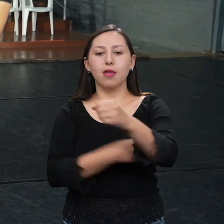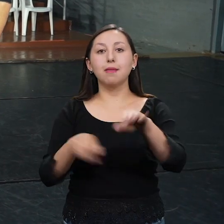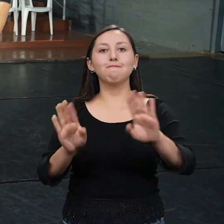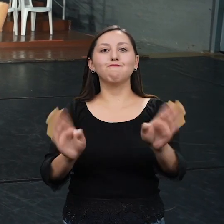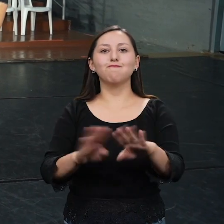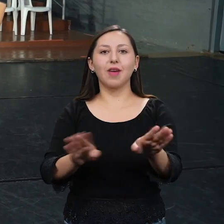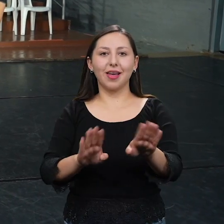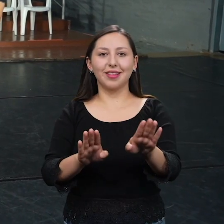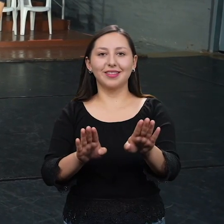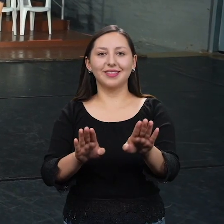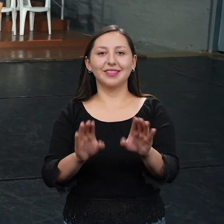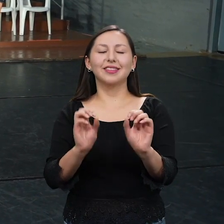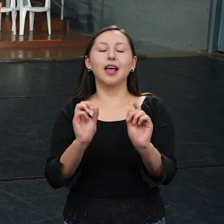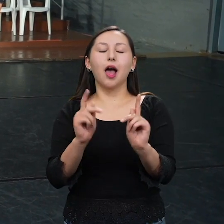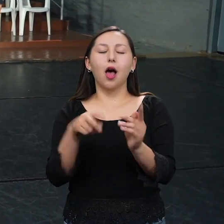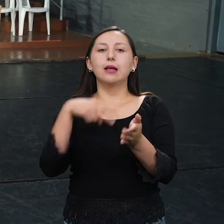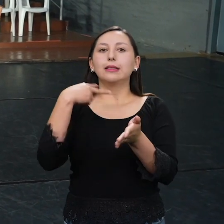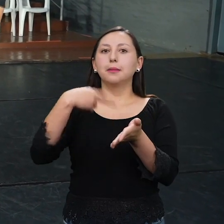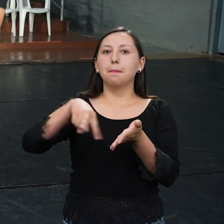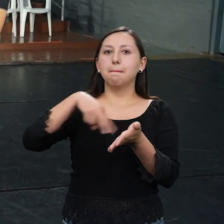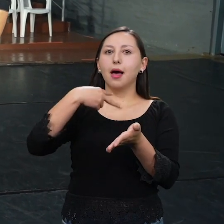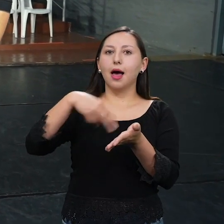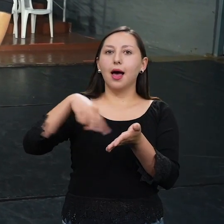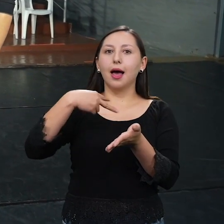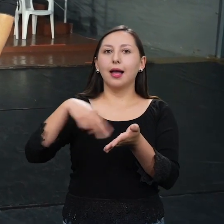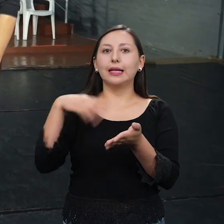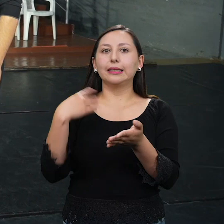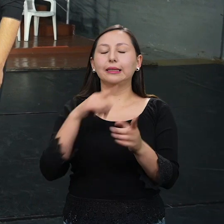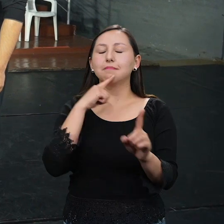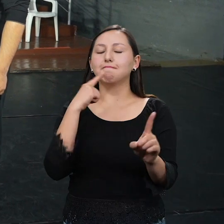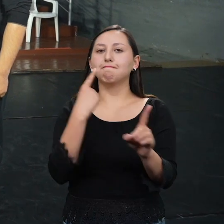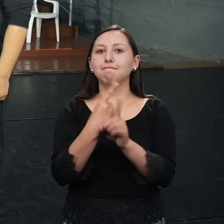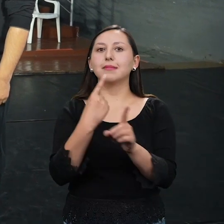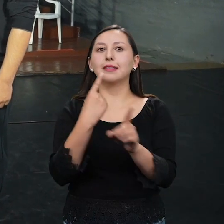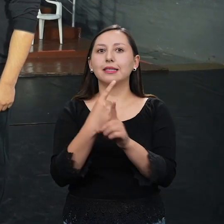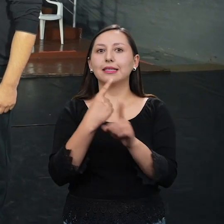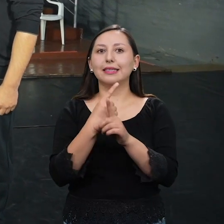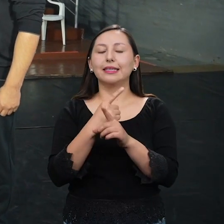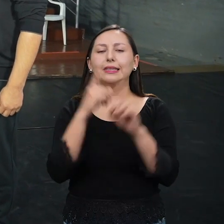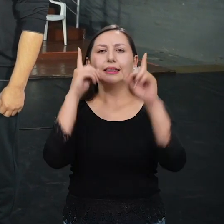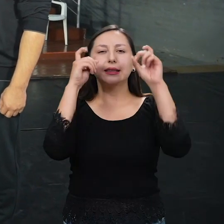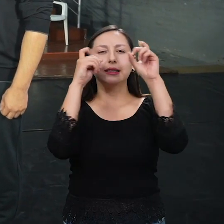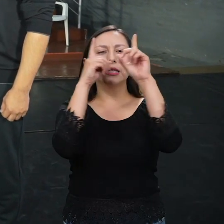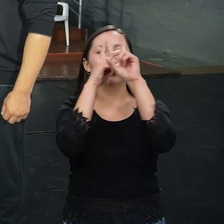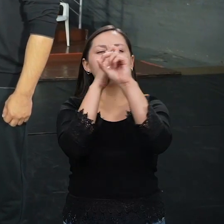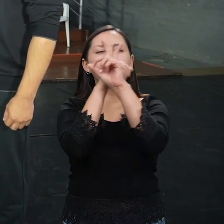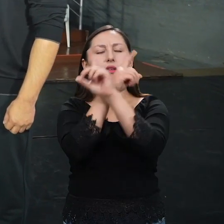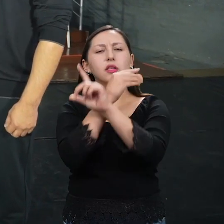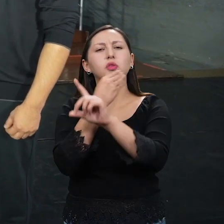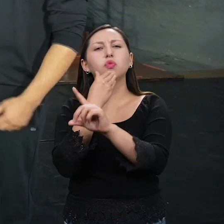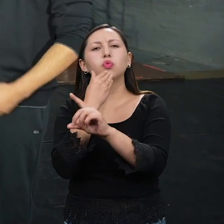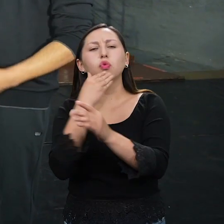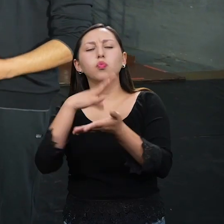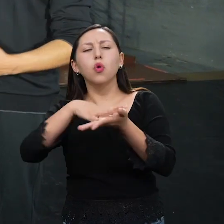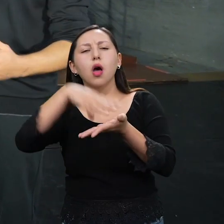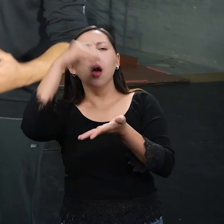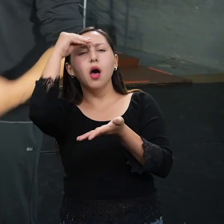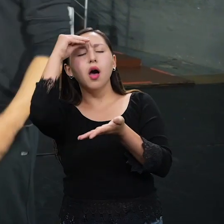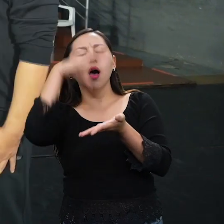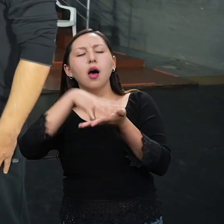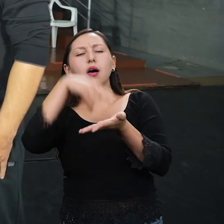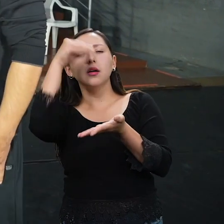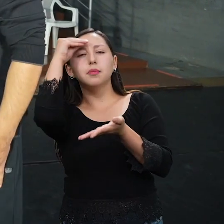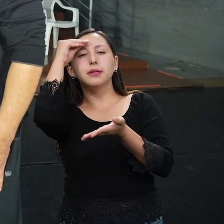Oigan, esto de ser bailarín es cosa seria. Pero, ¿cómo aprendiste todo esto? Es una